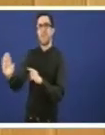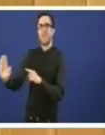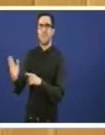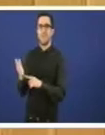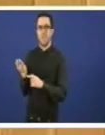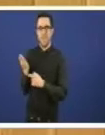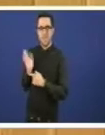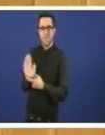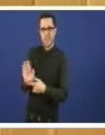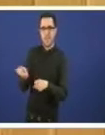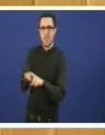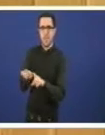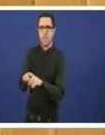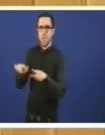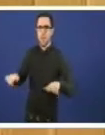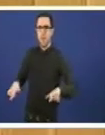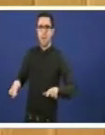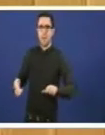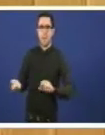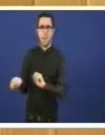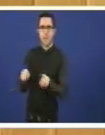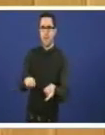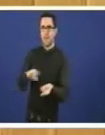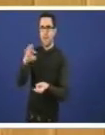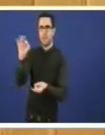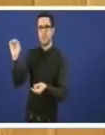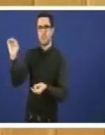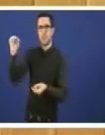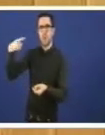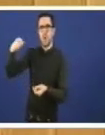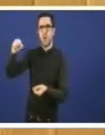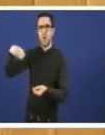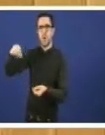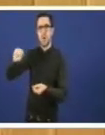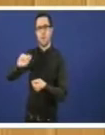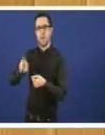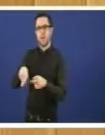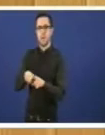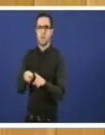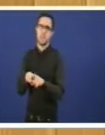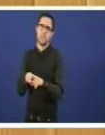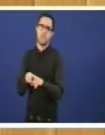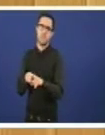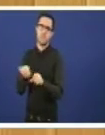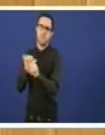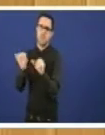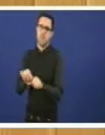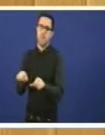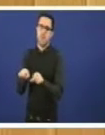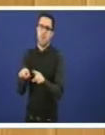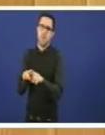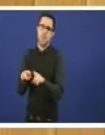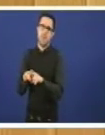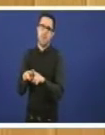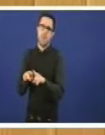nas mismas condicións que xa o gama, é un modelo que invirte a xerarquía de residuos. É un modelo que non só non